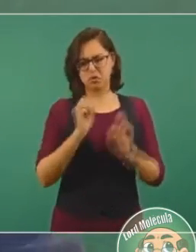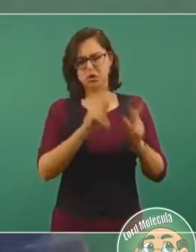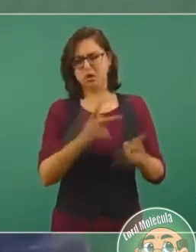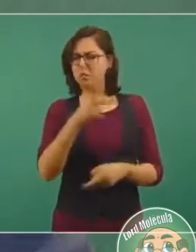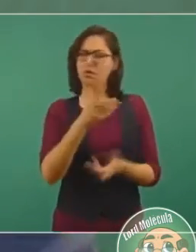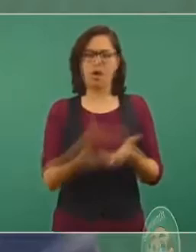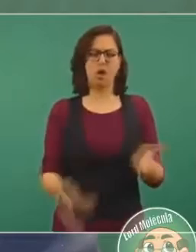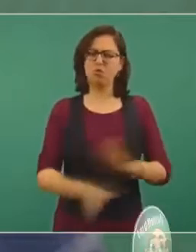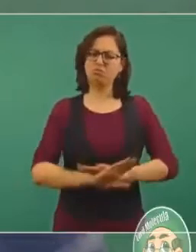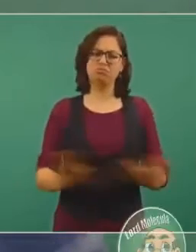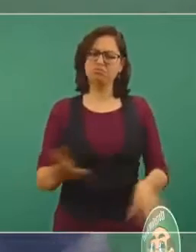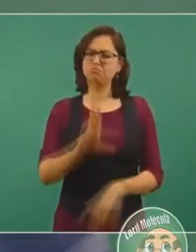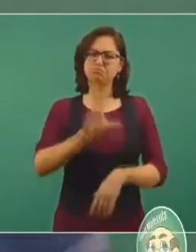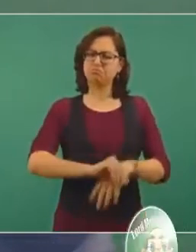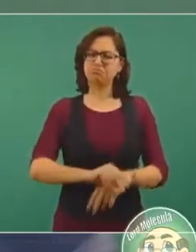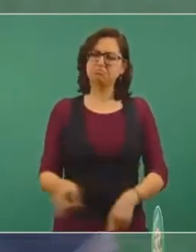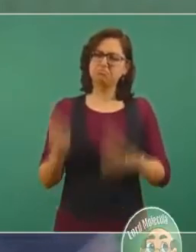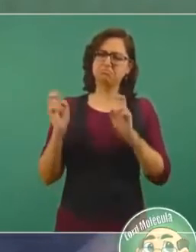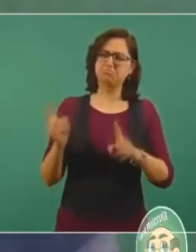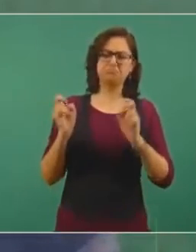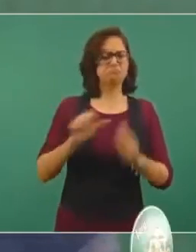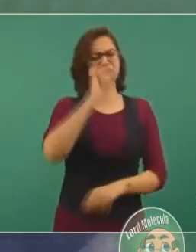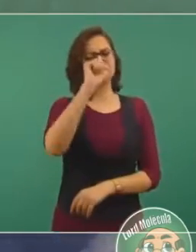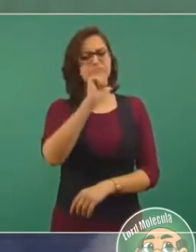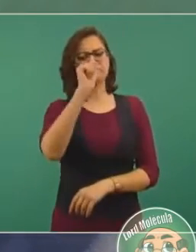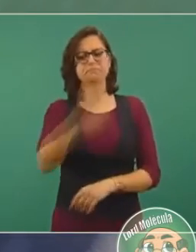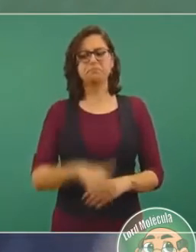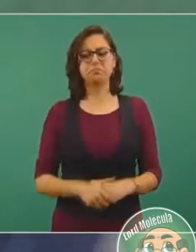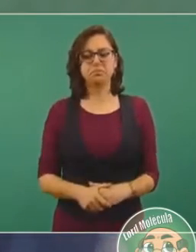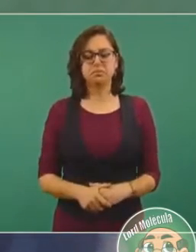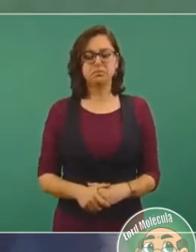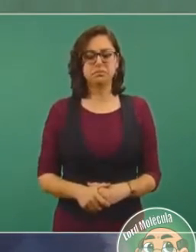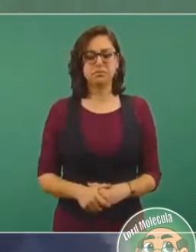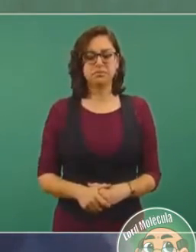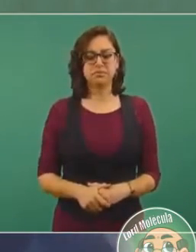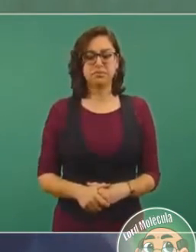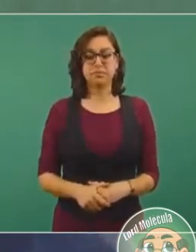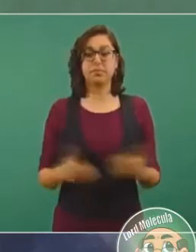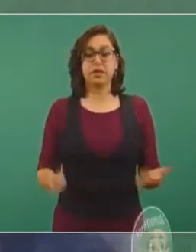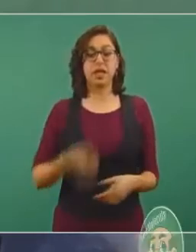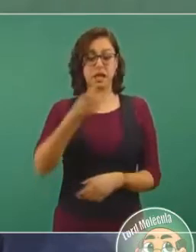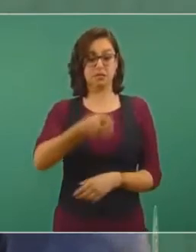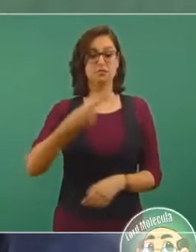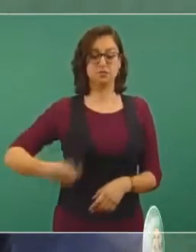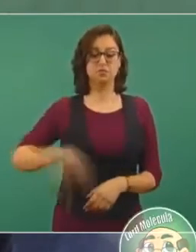Entonces, vamos a estar defendiendo este punto.